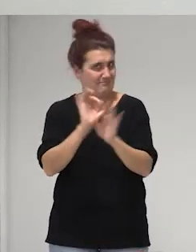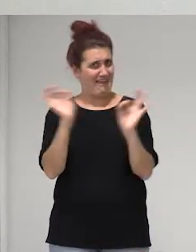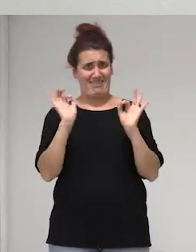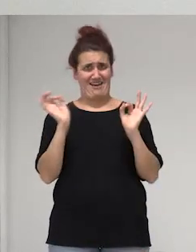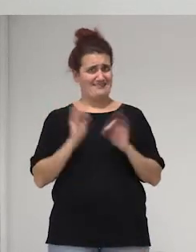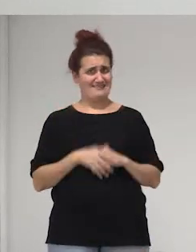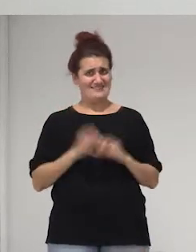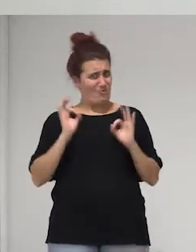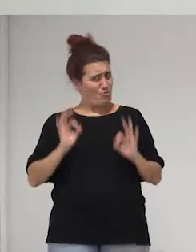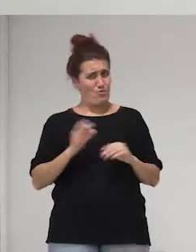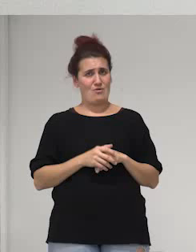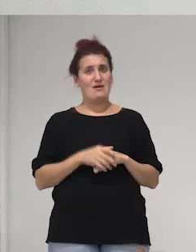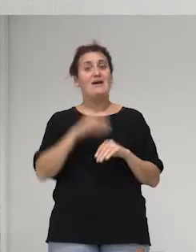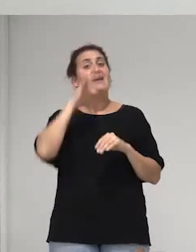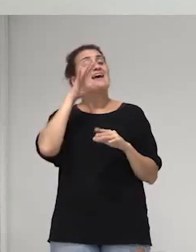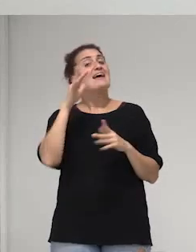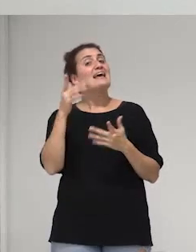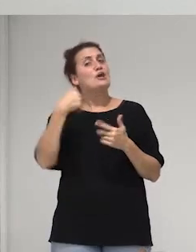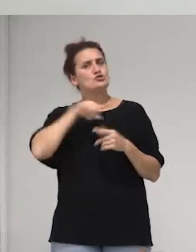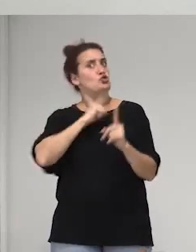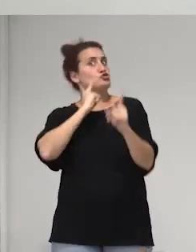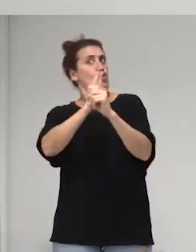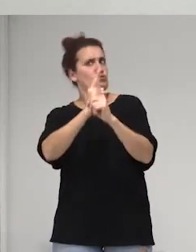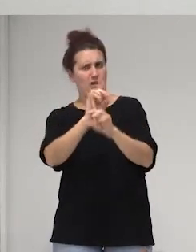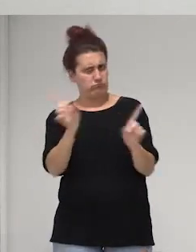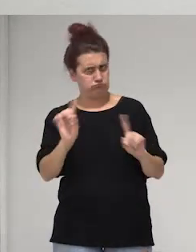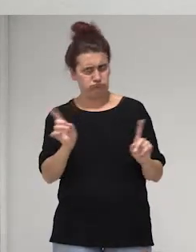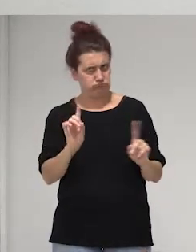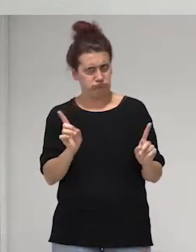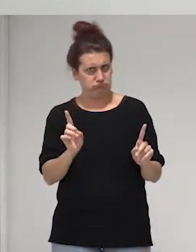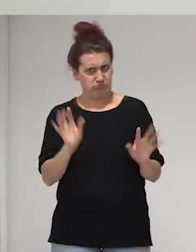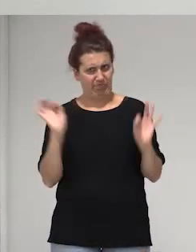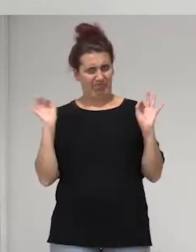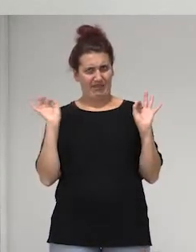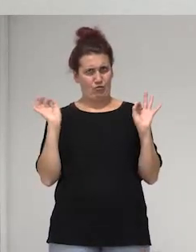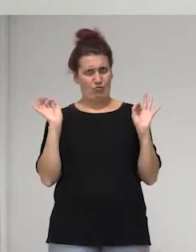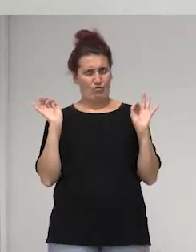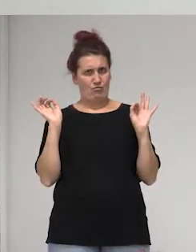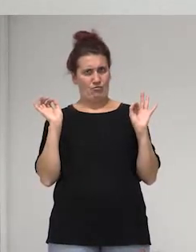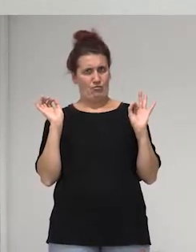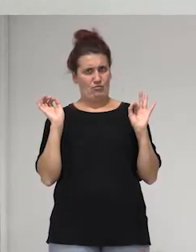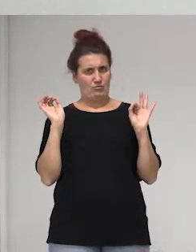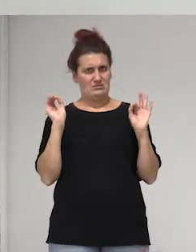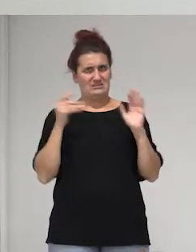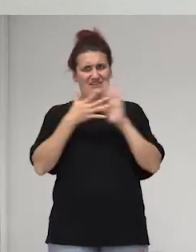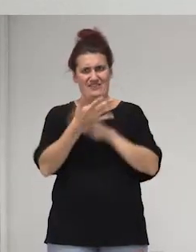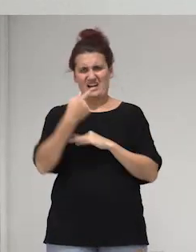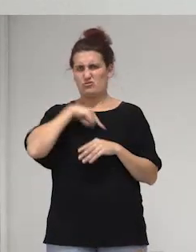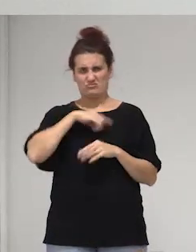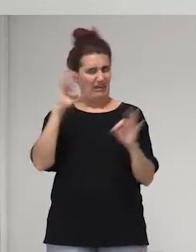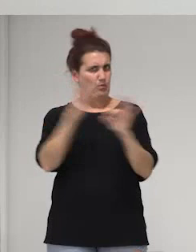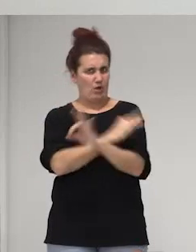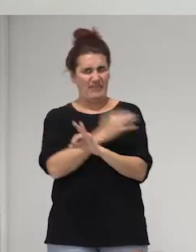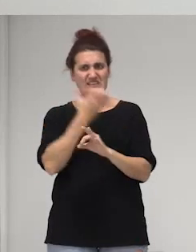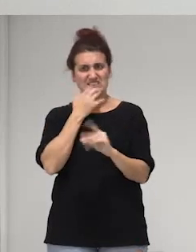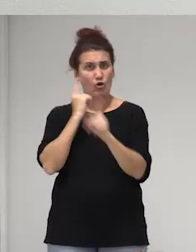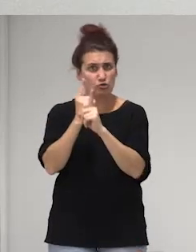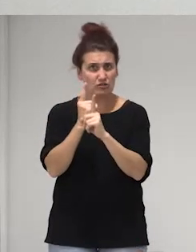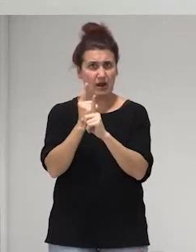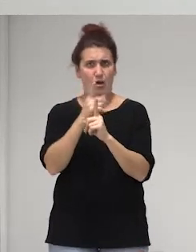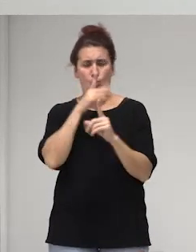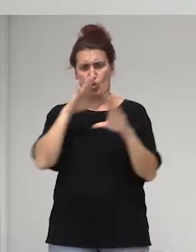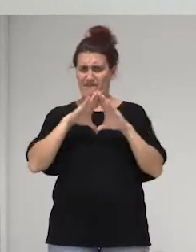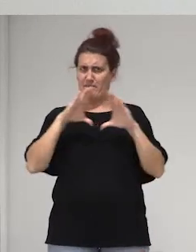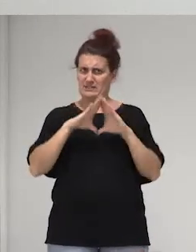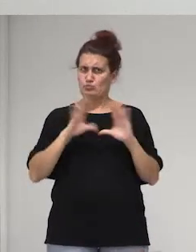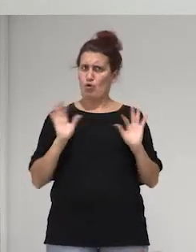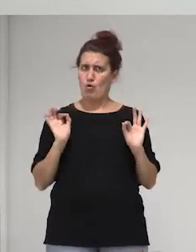y que no es que estemos en contra de ellos claro en ningún momento sería estar equivocadas con nuestro feminismo no